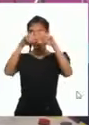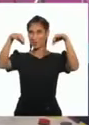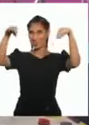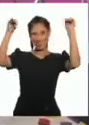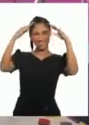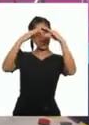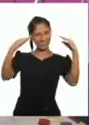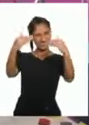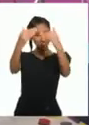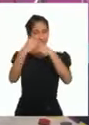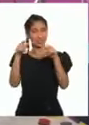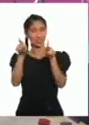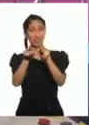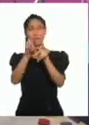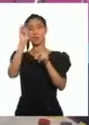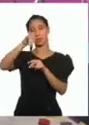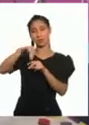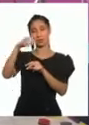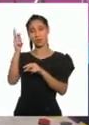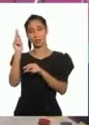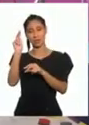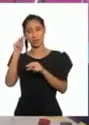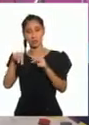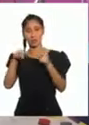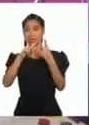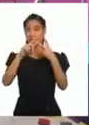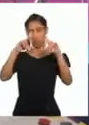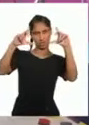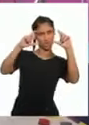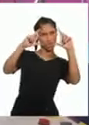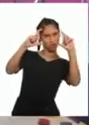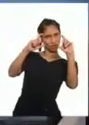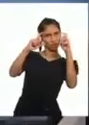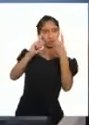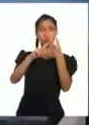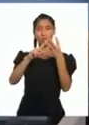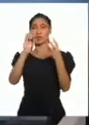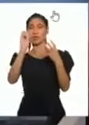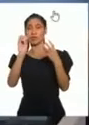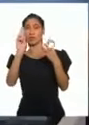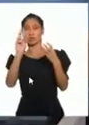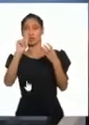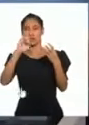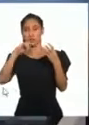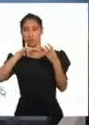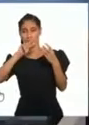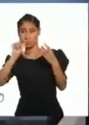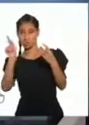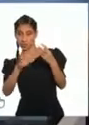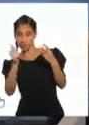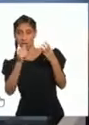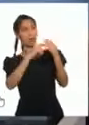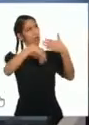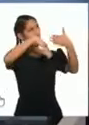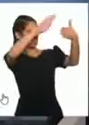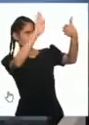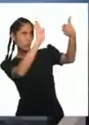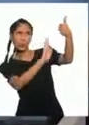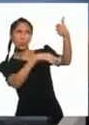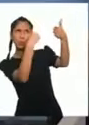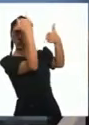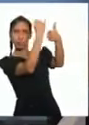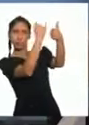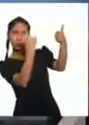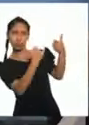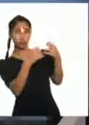O Tilsa Suchilla En la pintura ¡Sí, Techi!